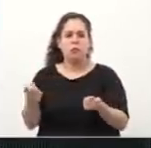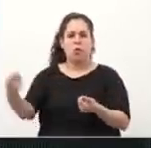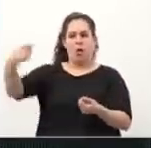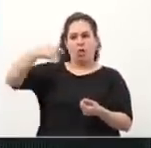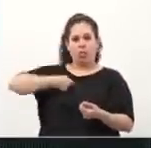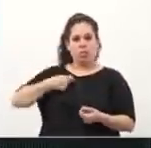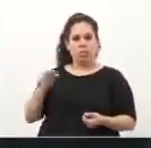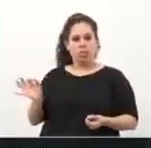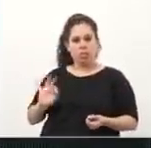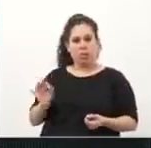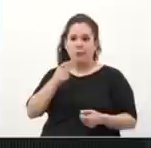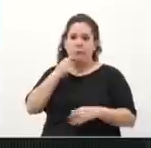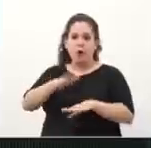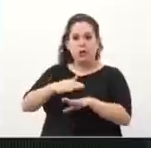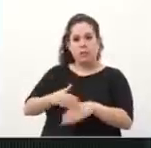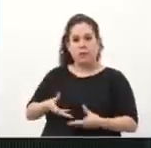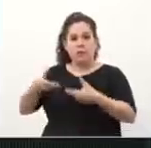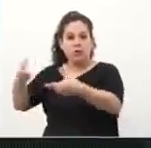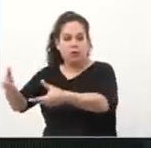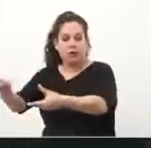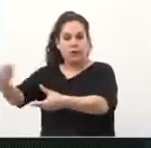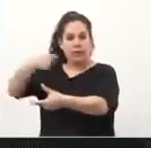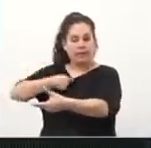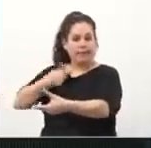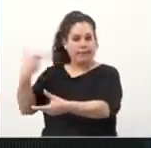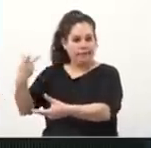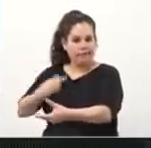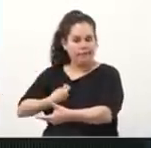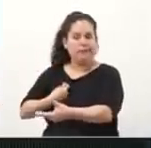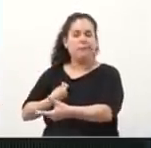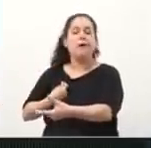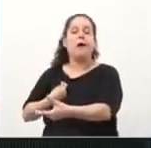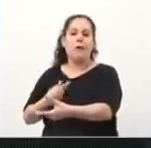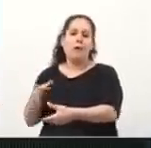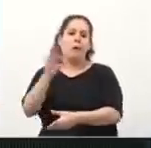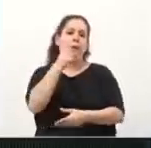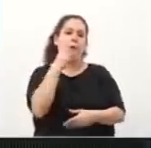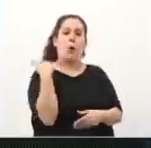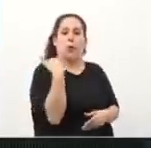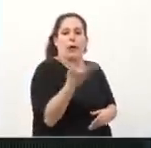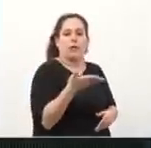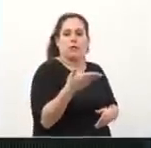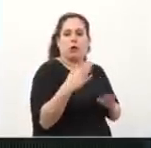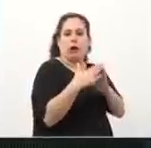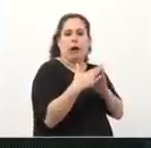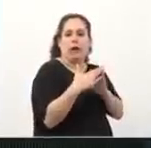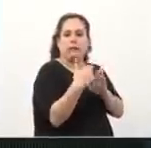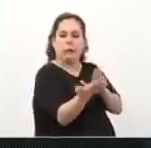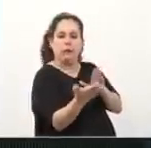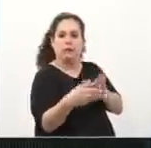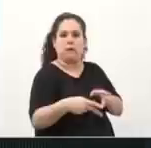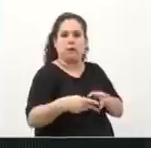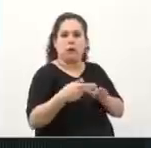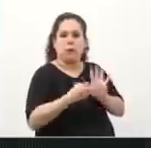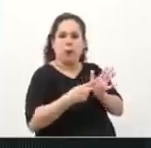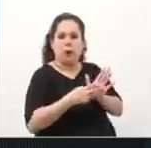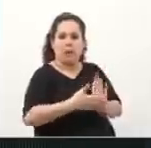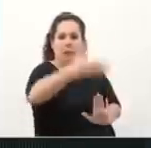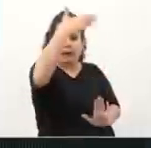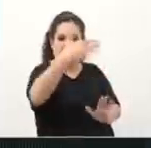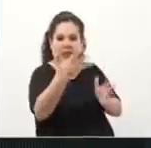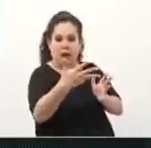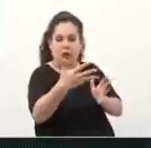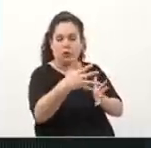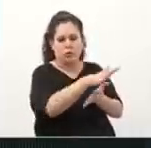cuando querés devolver el zapato, o si tenés un problema con un vecino por una medianera, tratar de resolverlo es una